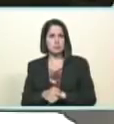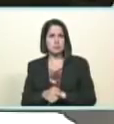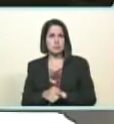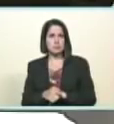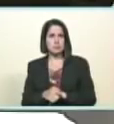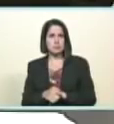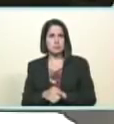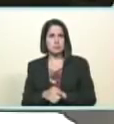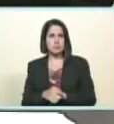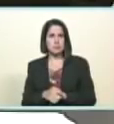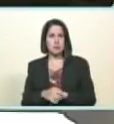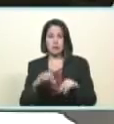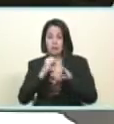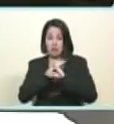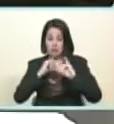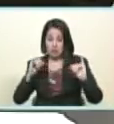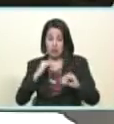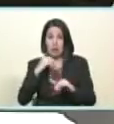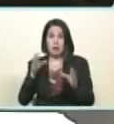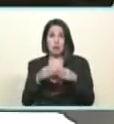y finalizando la reunión